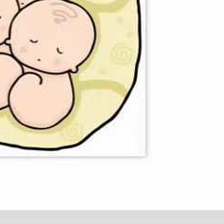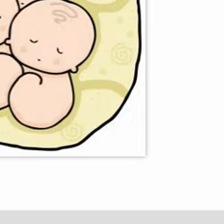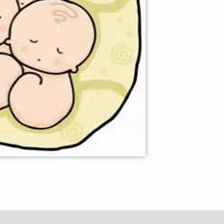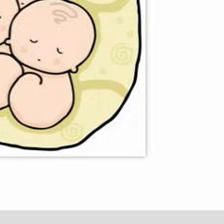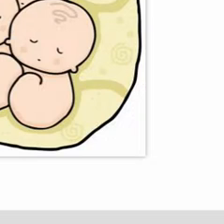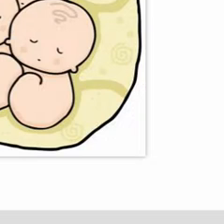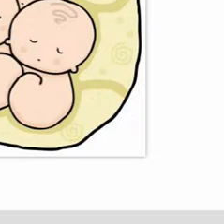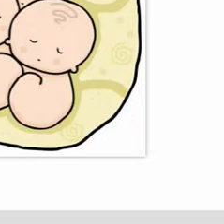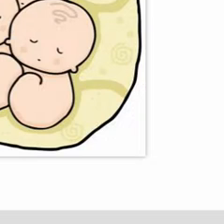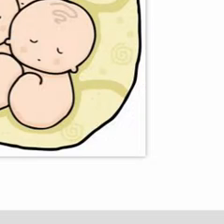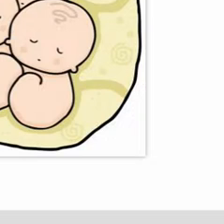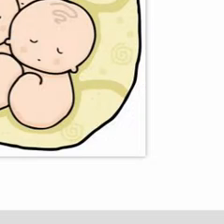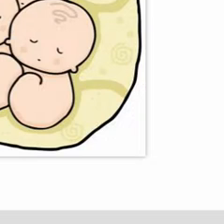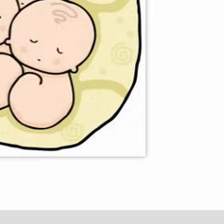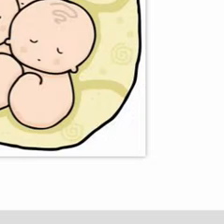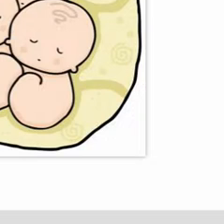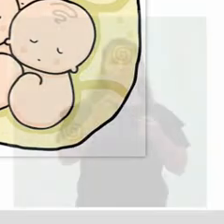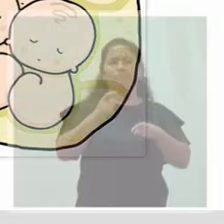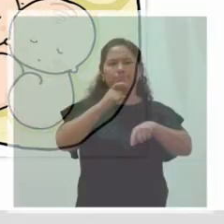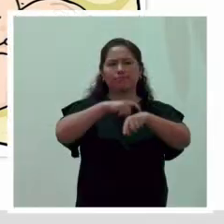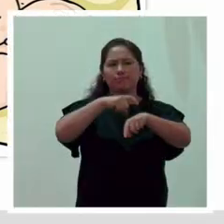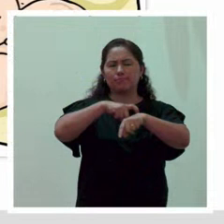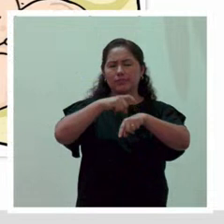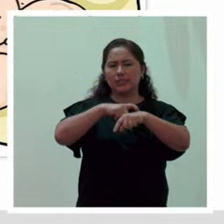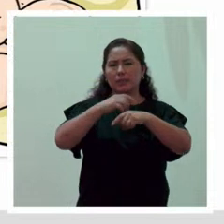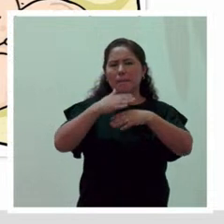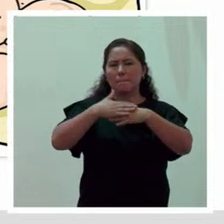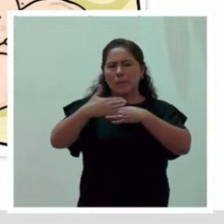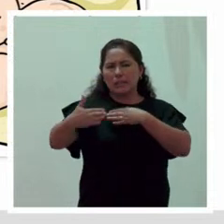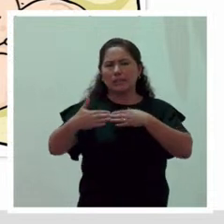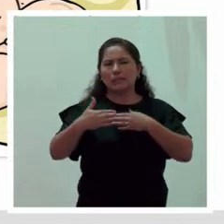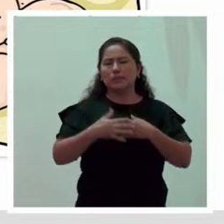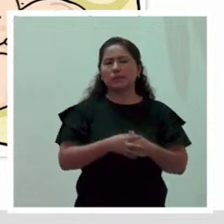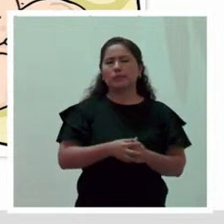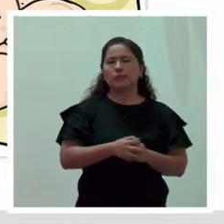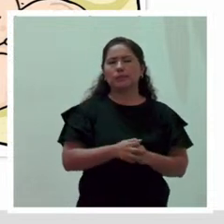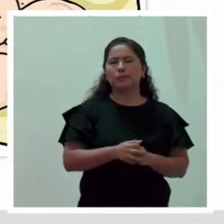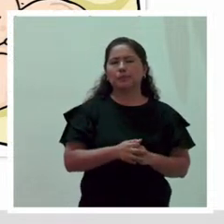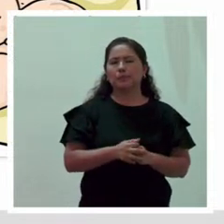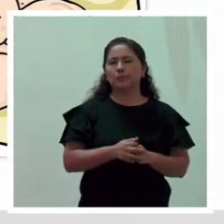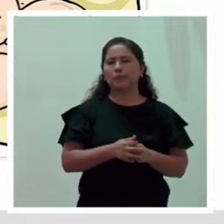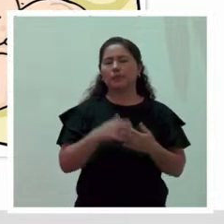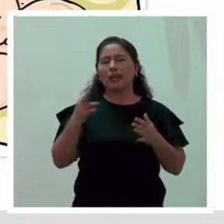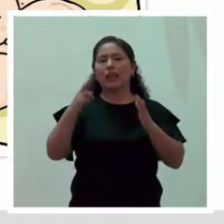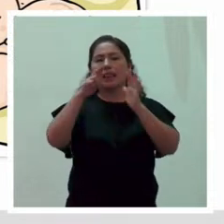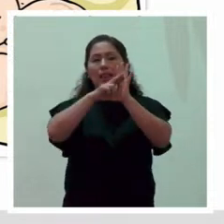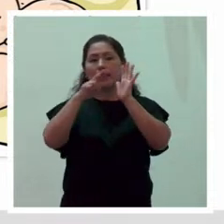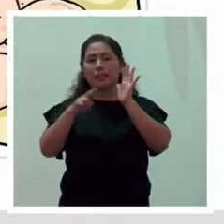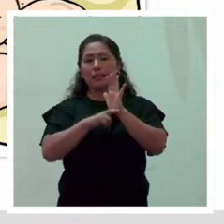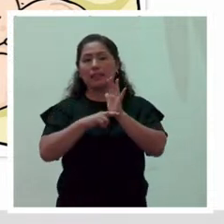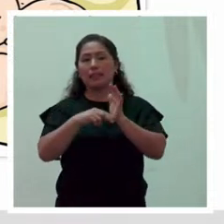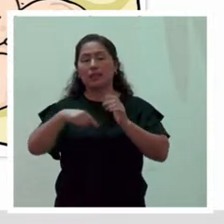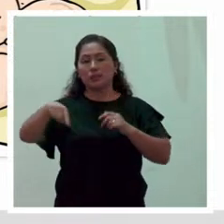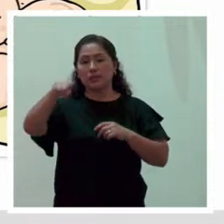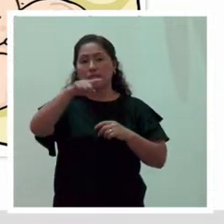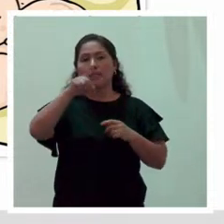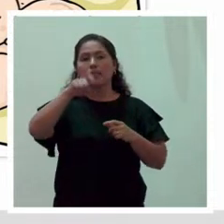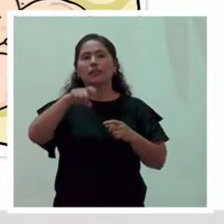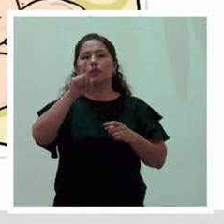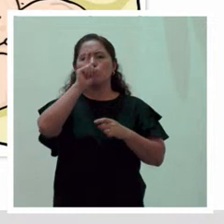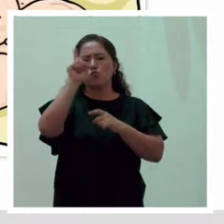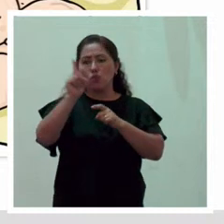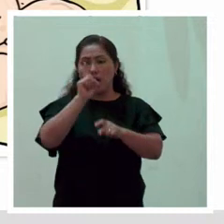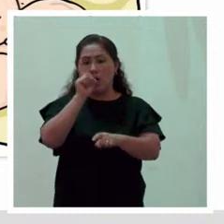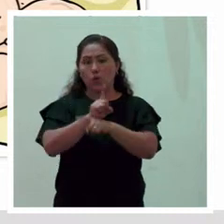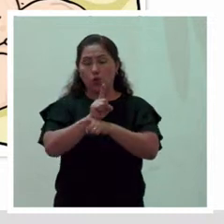extenderse, en el caso del permiso por lactancia también. La regla general es que sea una hora.